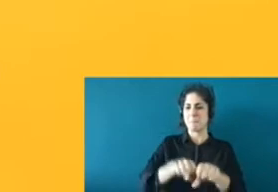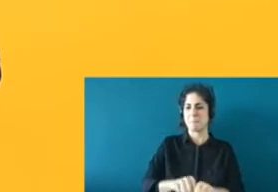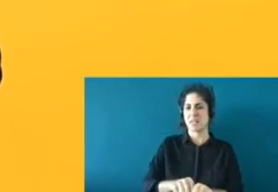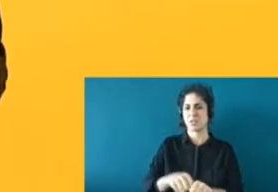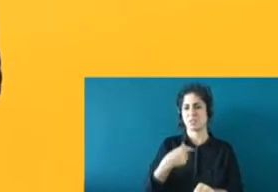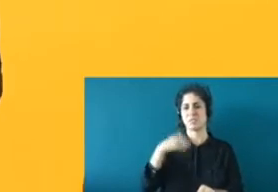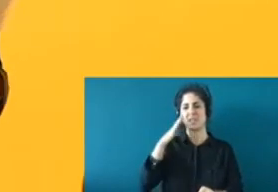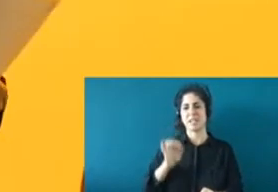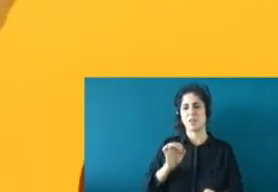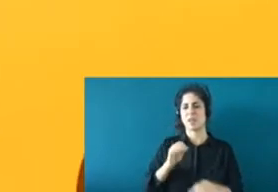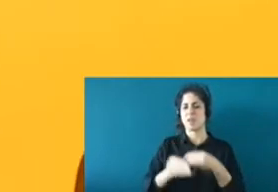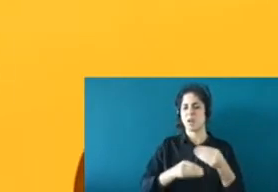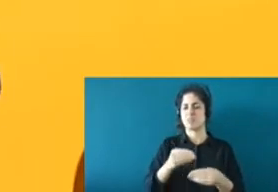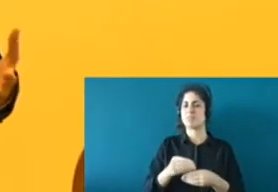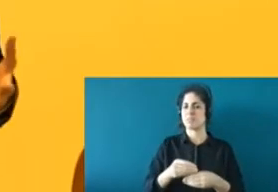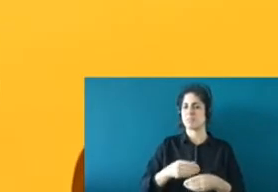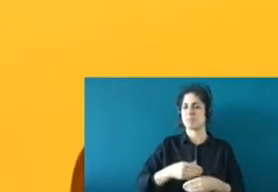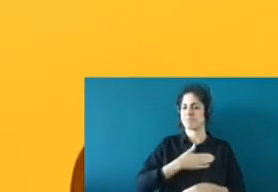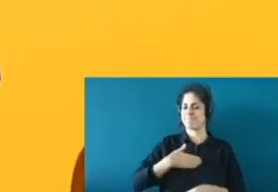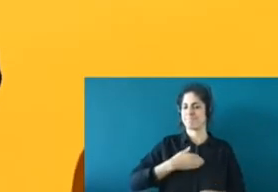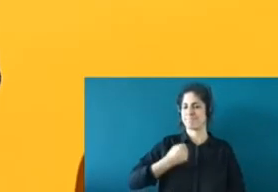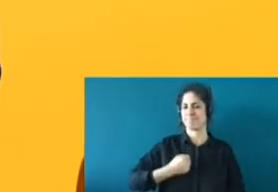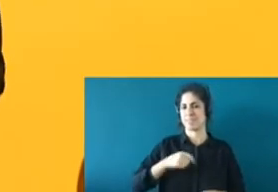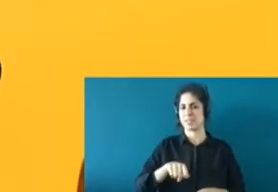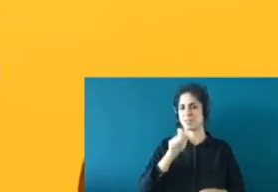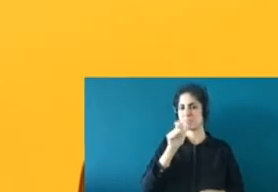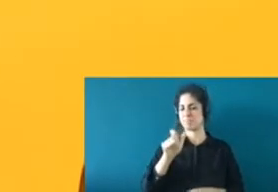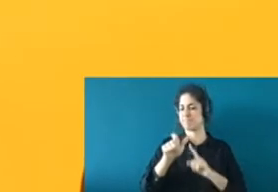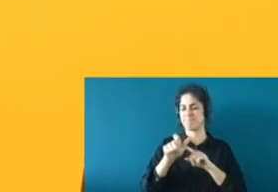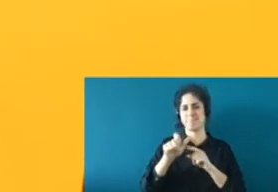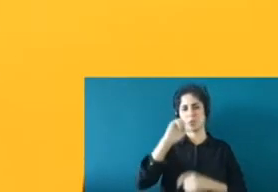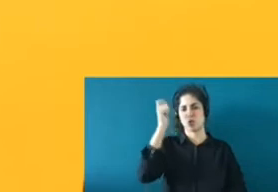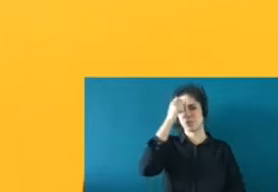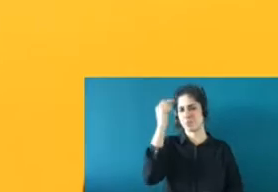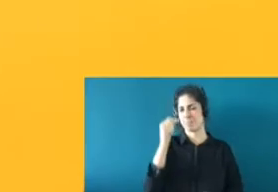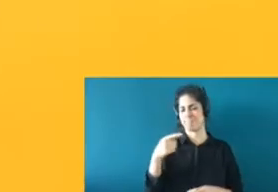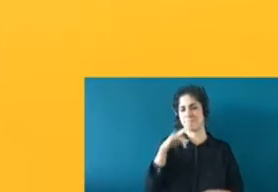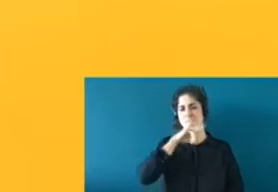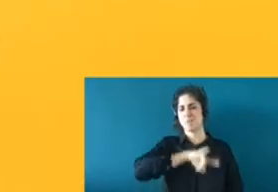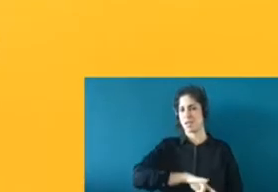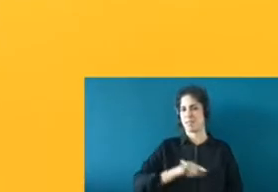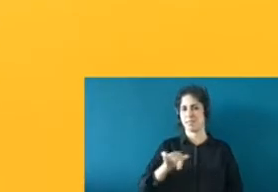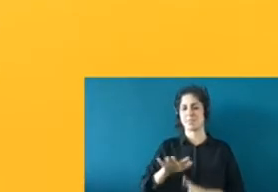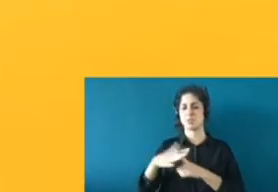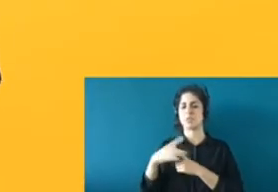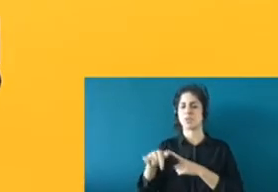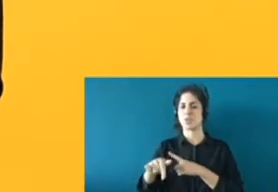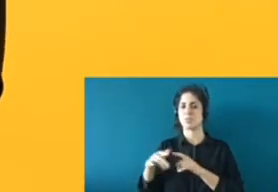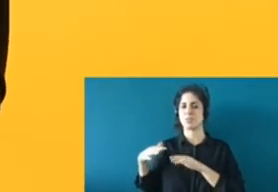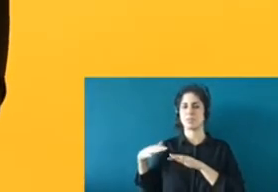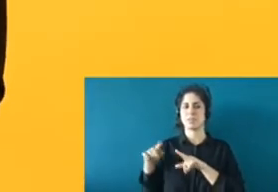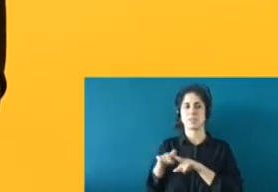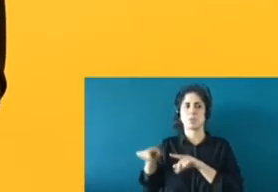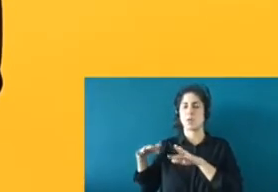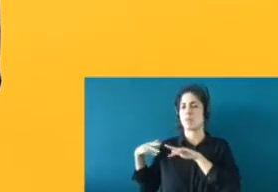pero es un término erróneo utilizar, describir esta situación como invasión. Son flujos migratorios